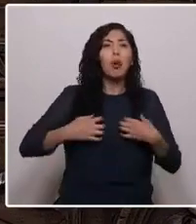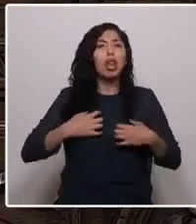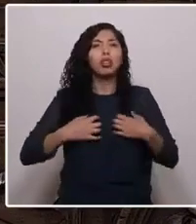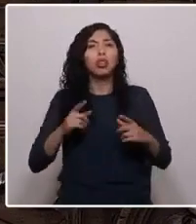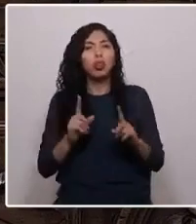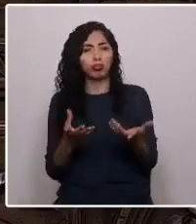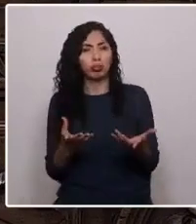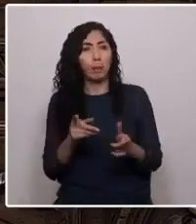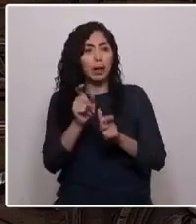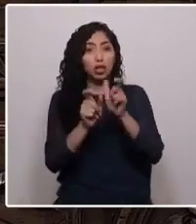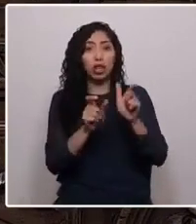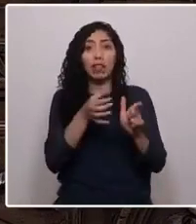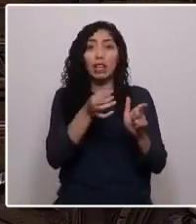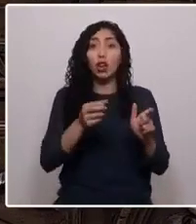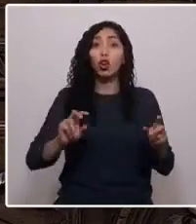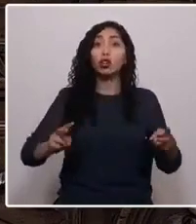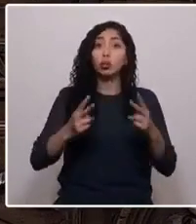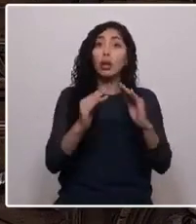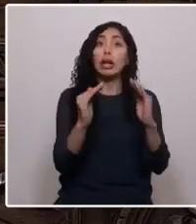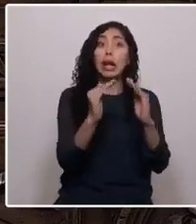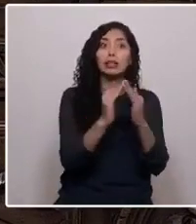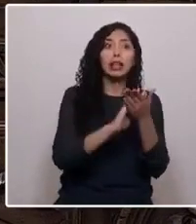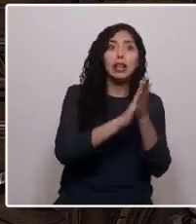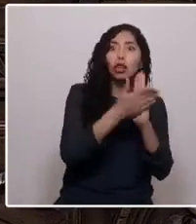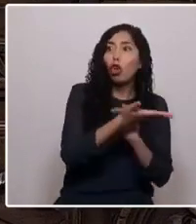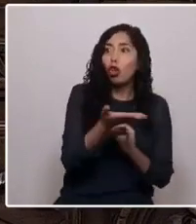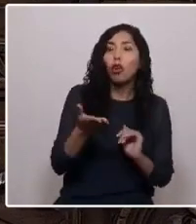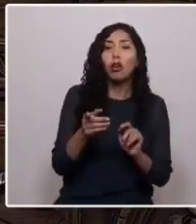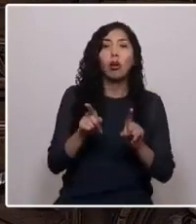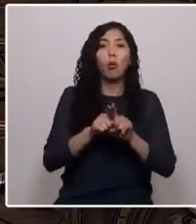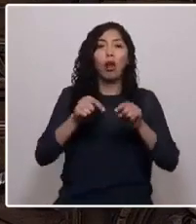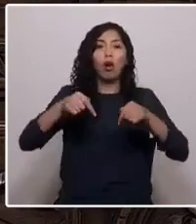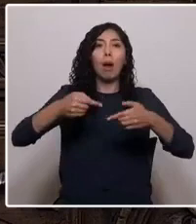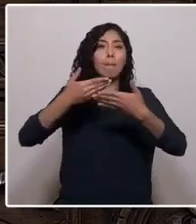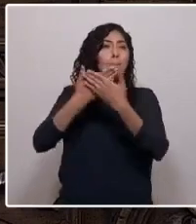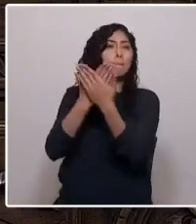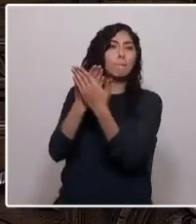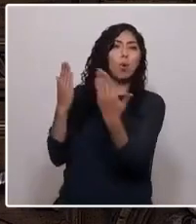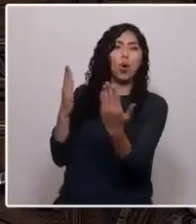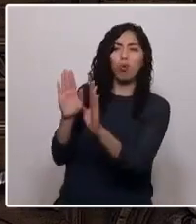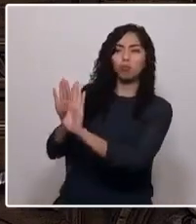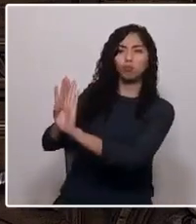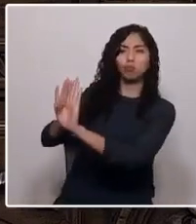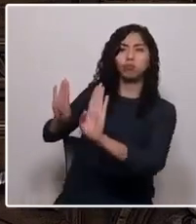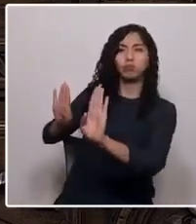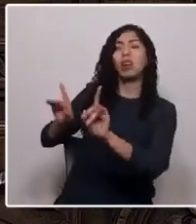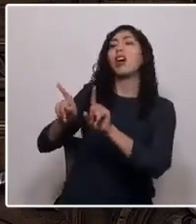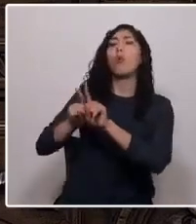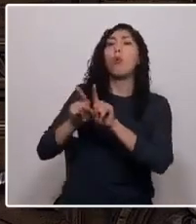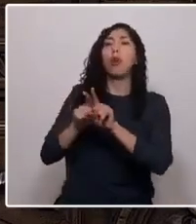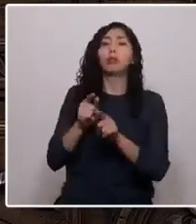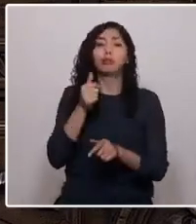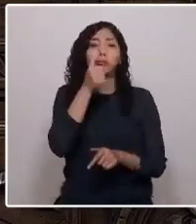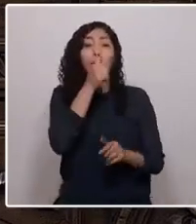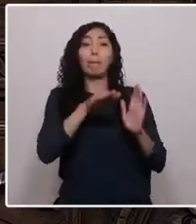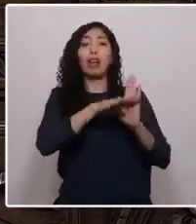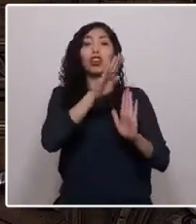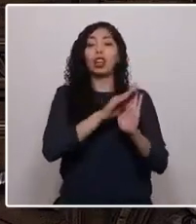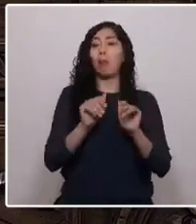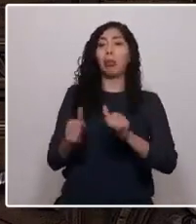casa de todos hoy construyeron un muro en una casa dividida, con la arrogancia inusitada de una mayoría circunstancial?